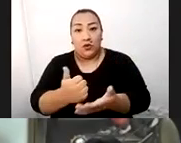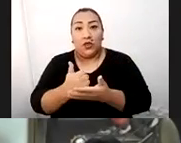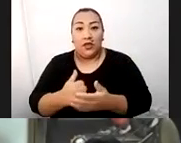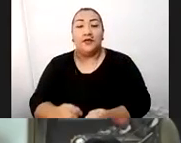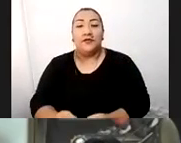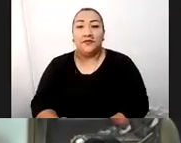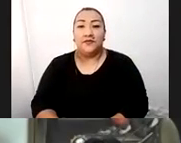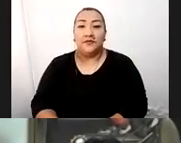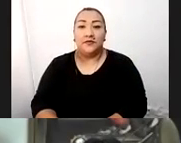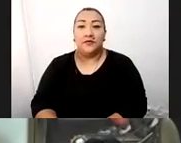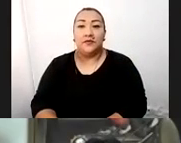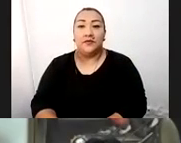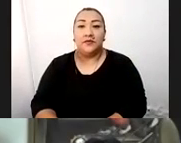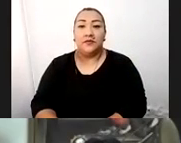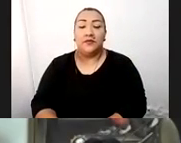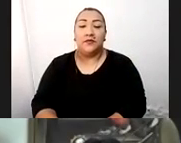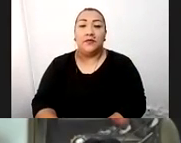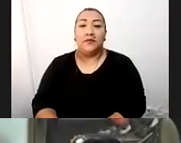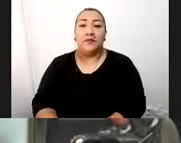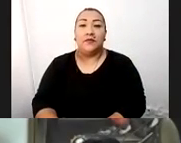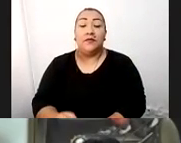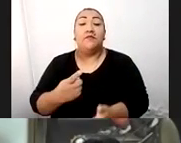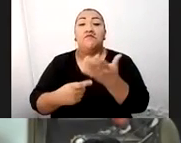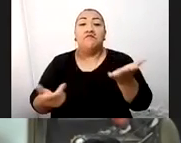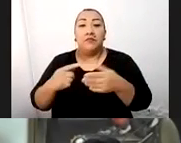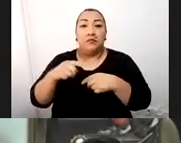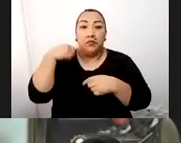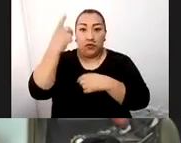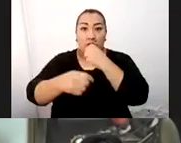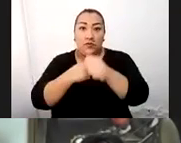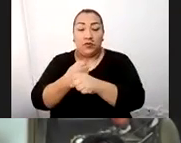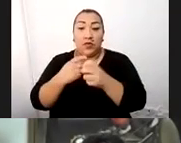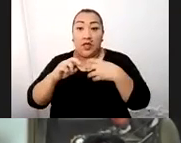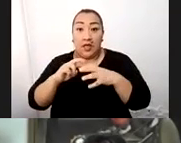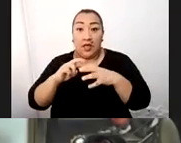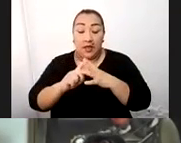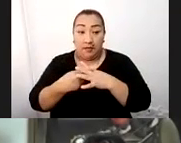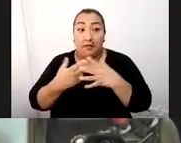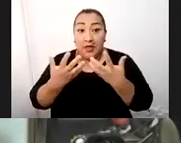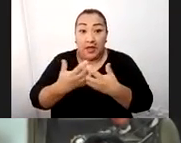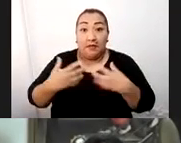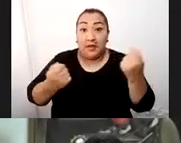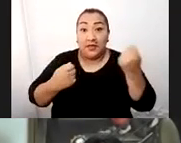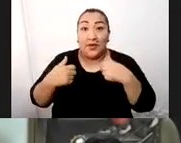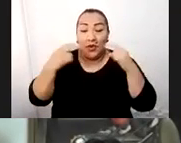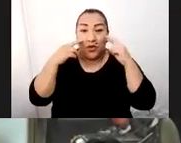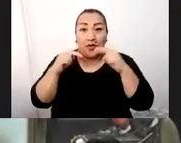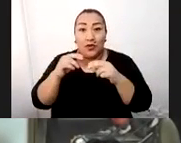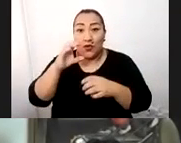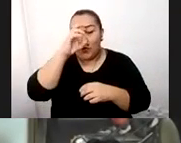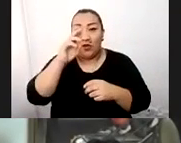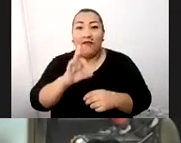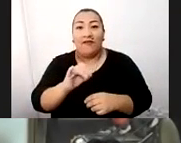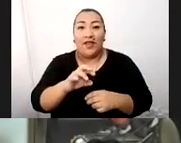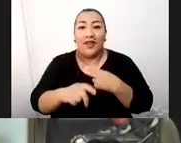predisposición para que el próximo año ustedes, hermanos empresarios del sector turismo puedan encontrar en Cusco una feria nacional y